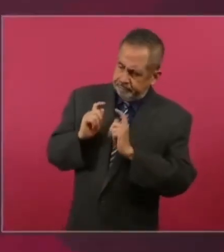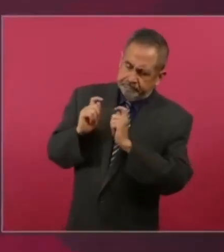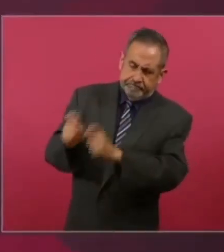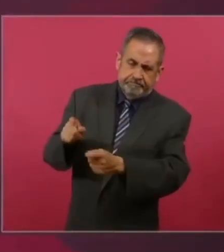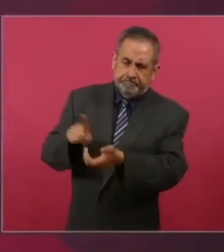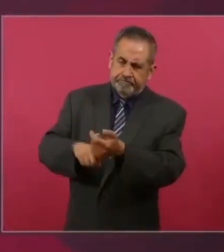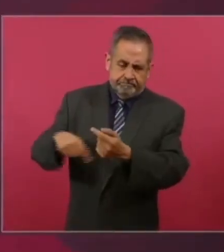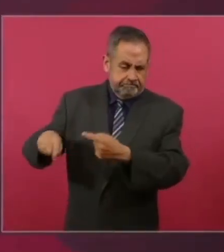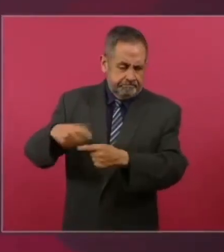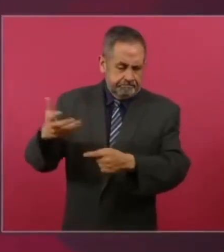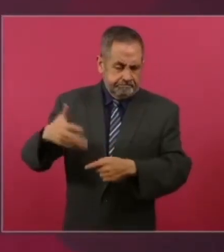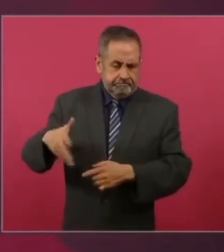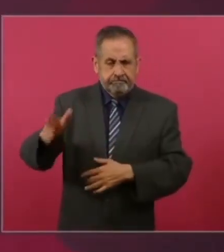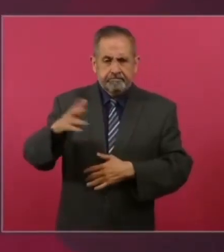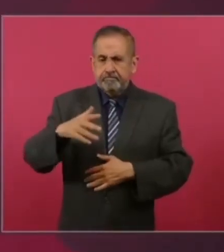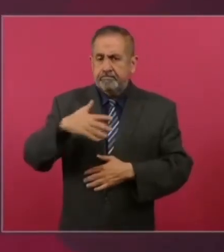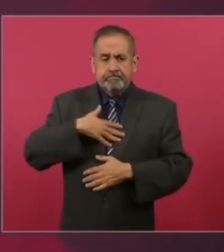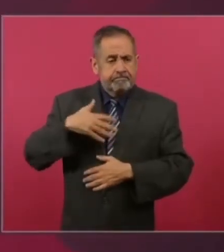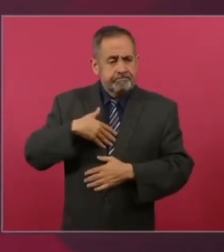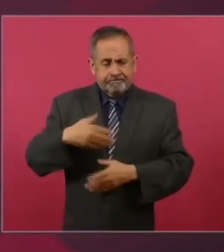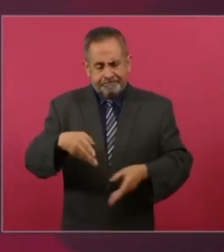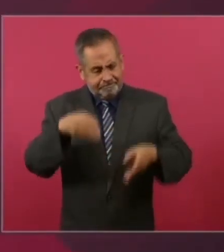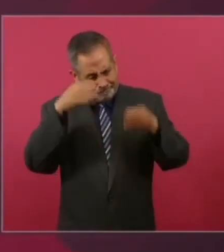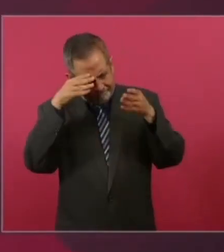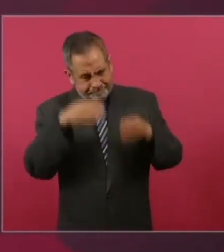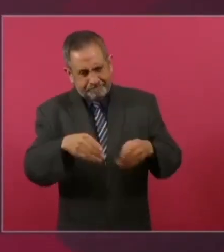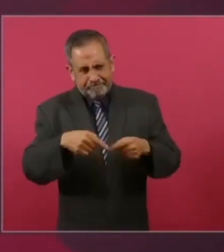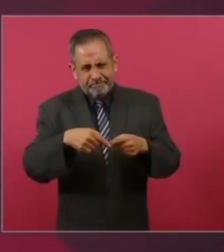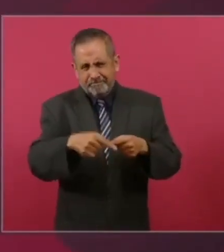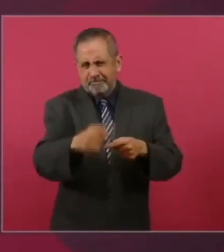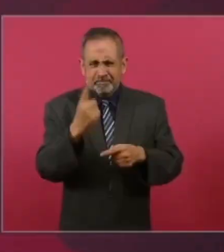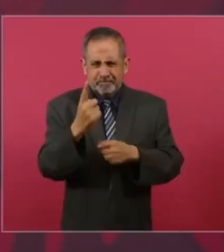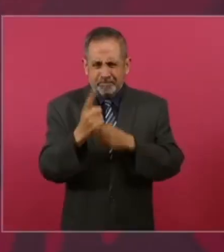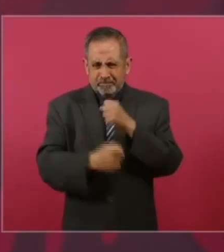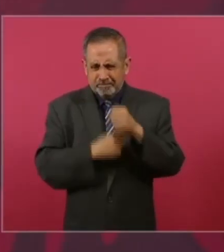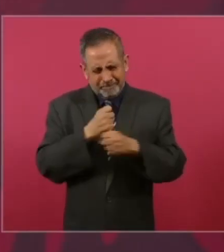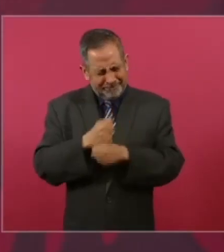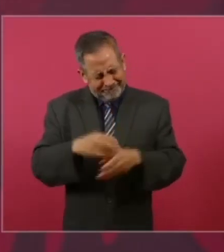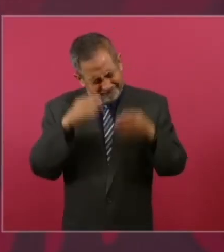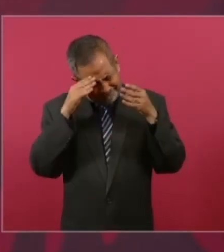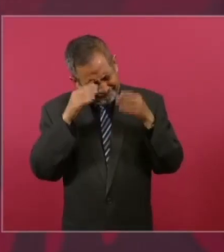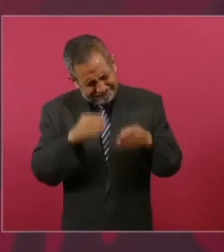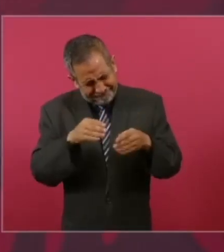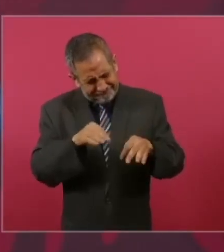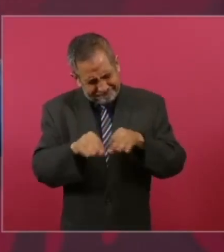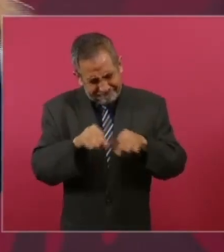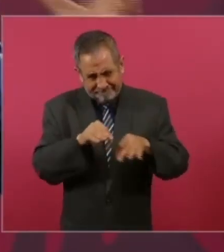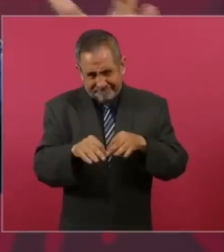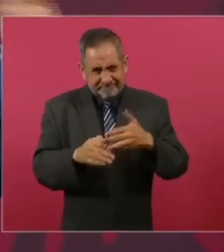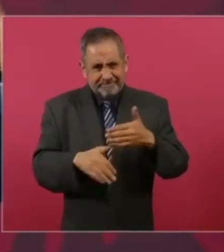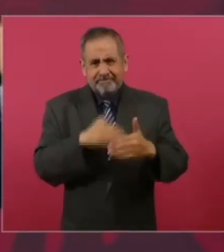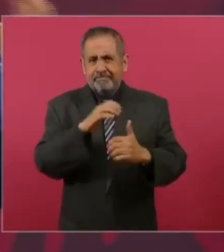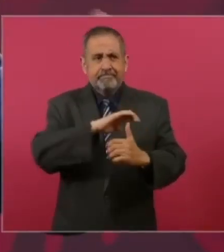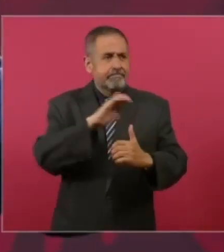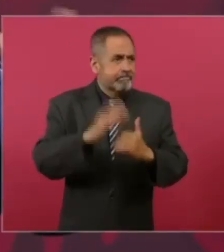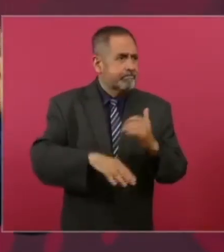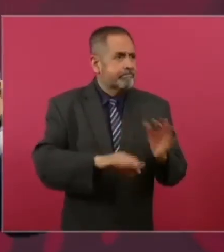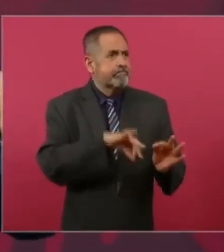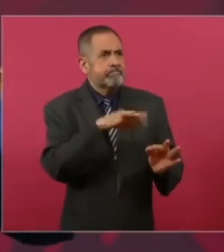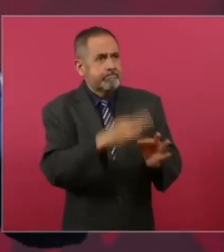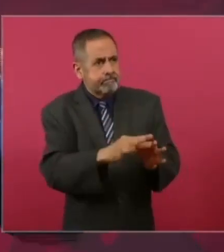y me dedico un año a concluir